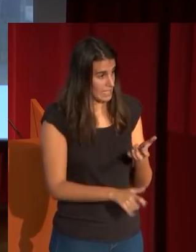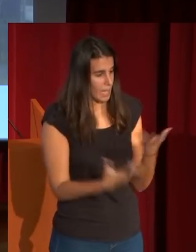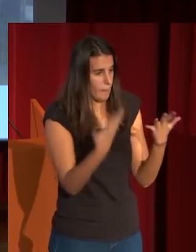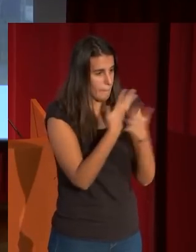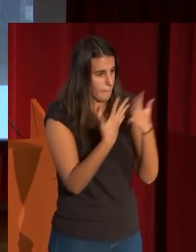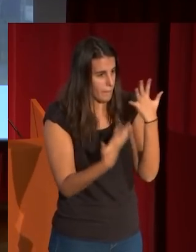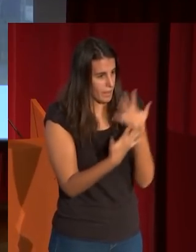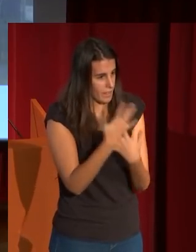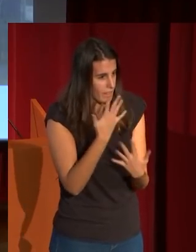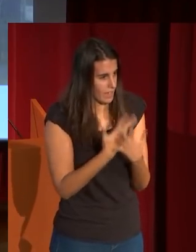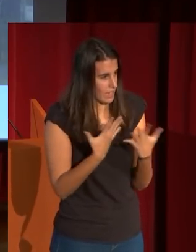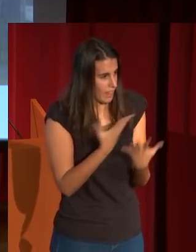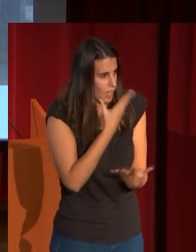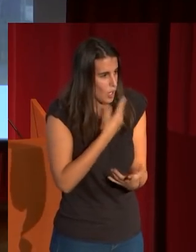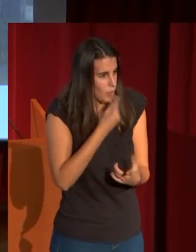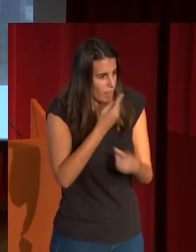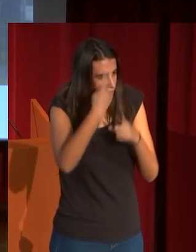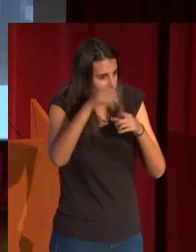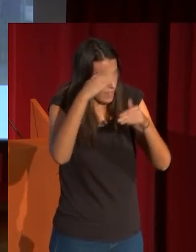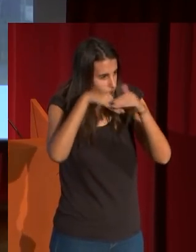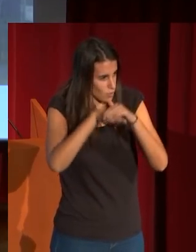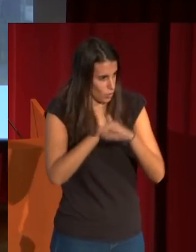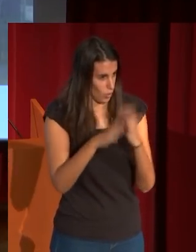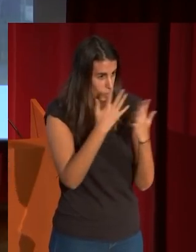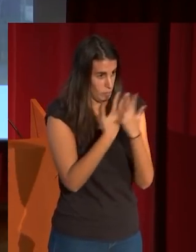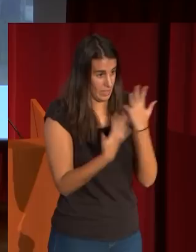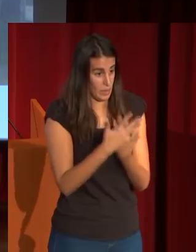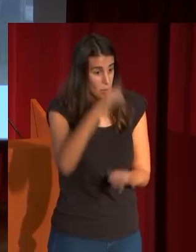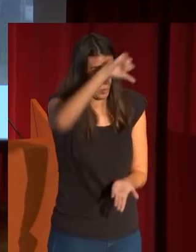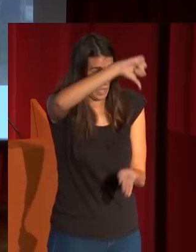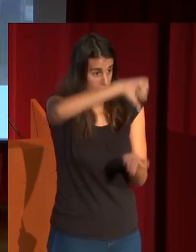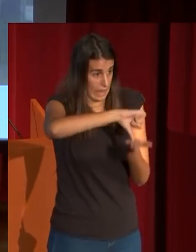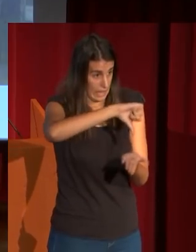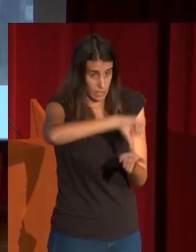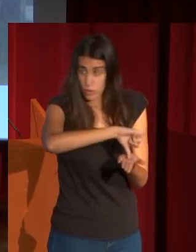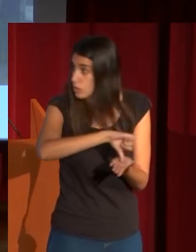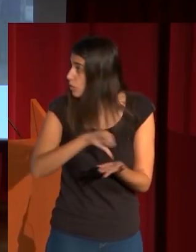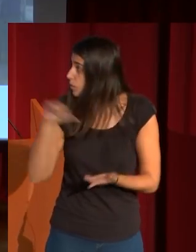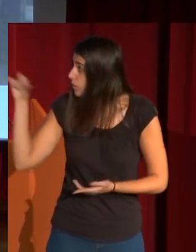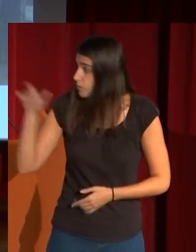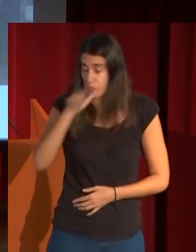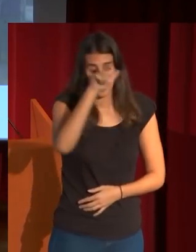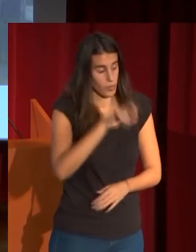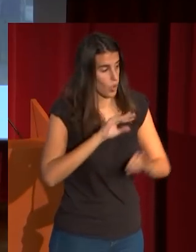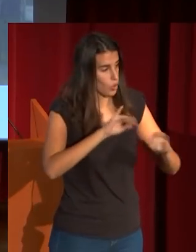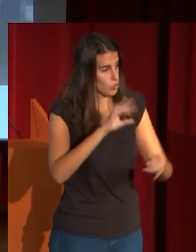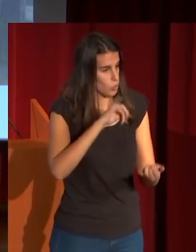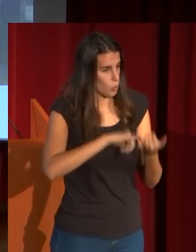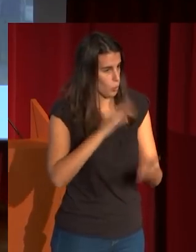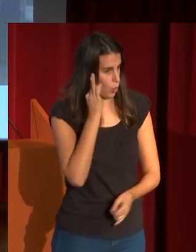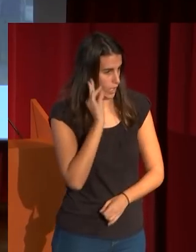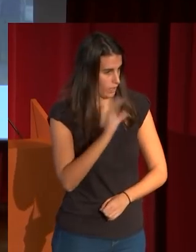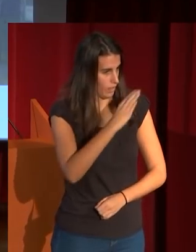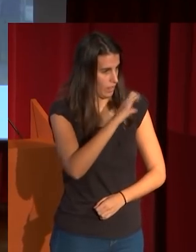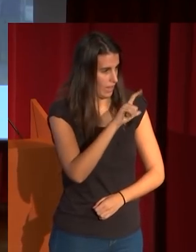de la belleza de las colecciones y ahí en el centro tienen nada menos que a Cecilia de Madrazo hay que fijarse un